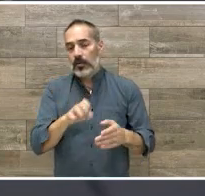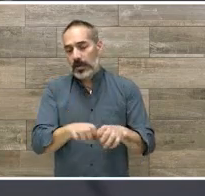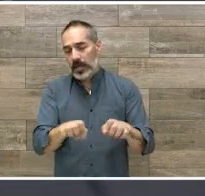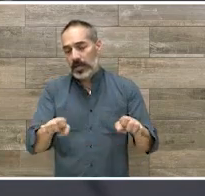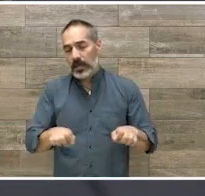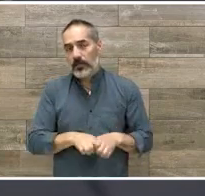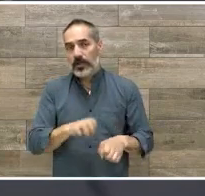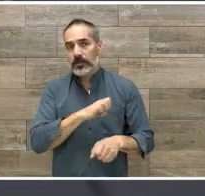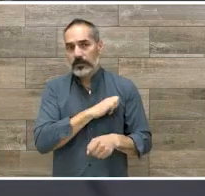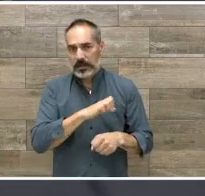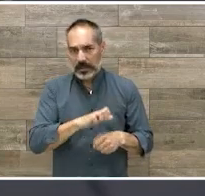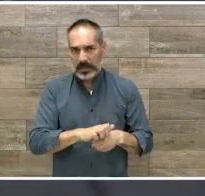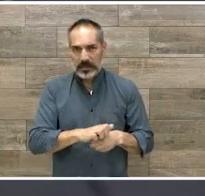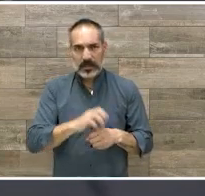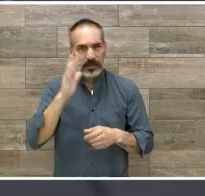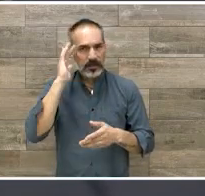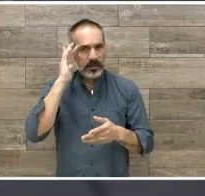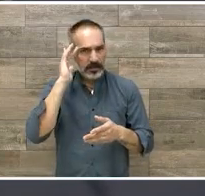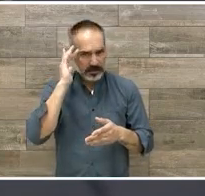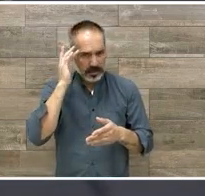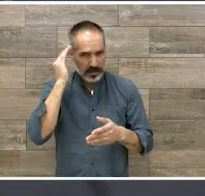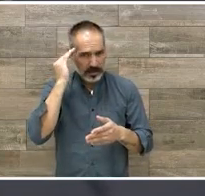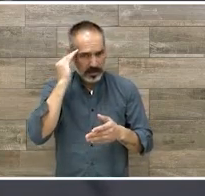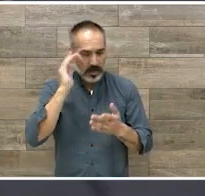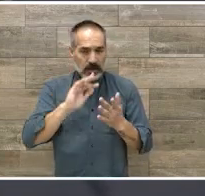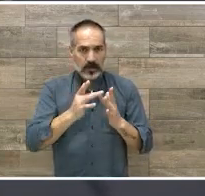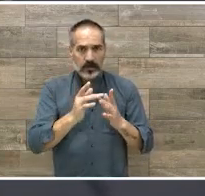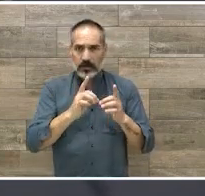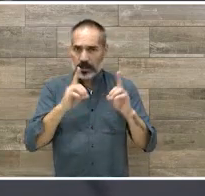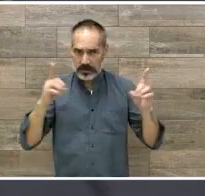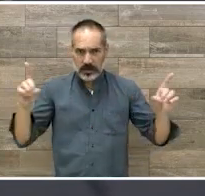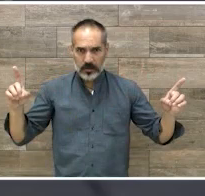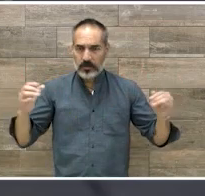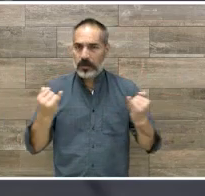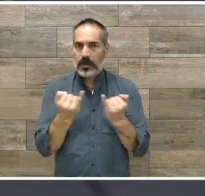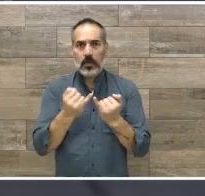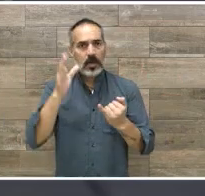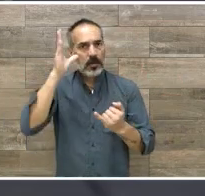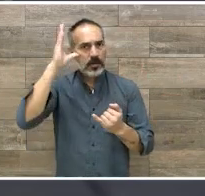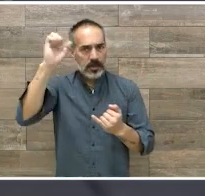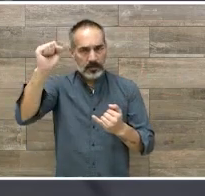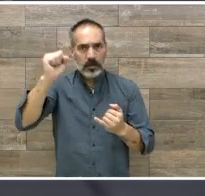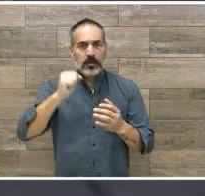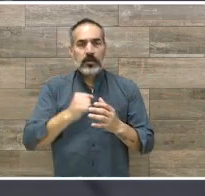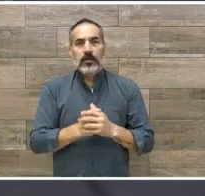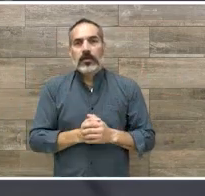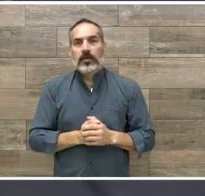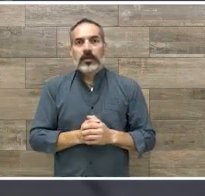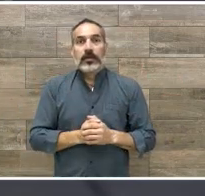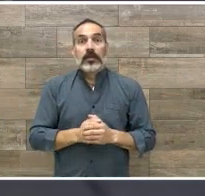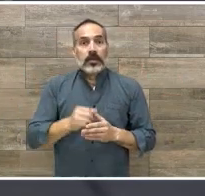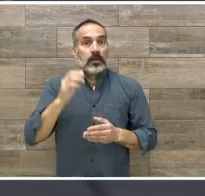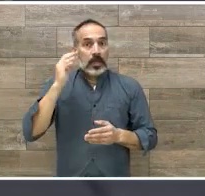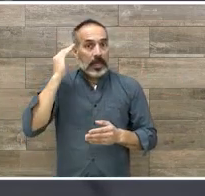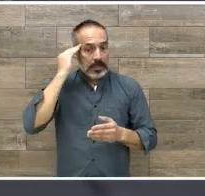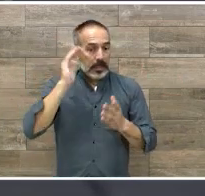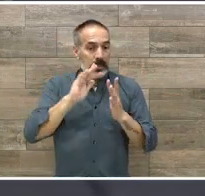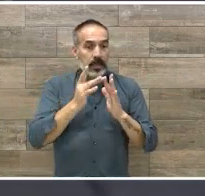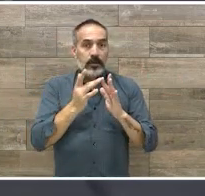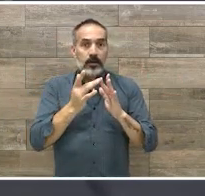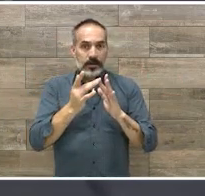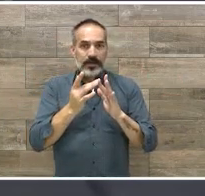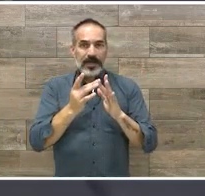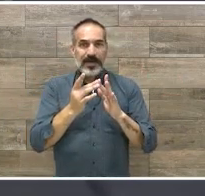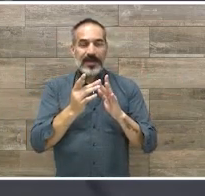neurodesarrollo así como en conceptos que estén encaminados a la neuroplasticidad porque de alguna